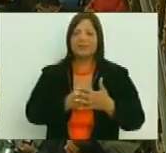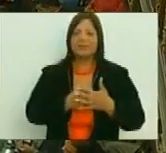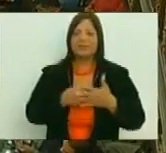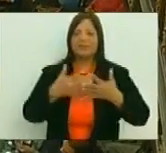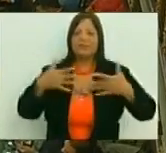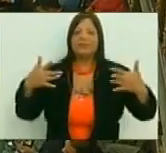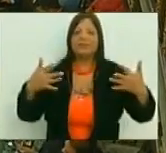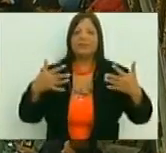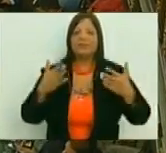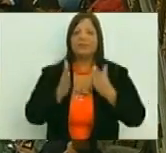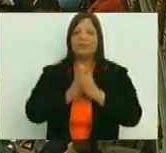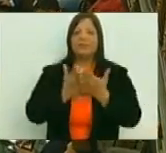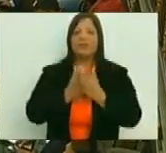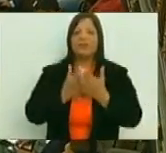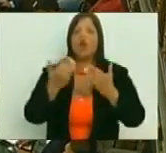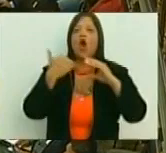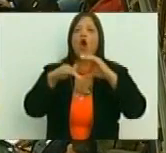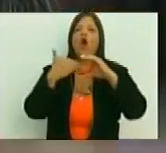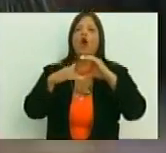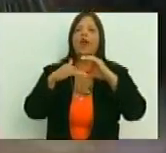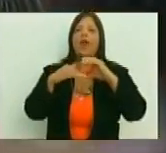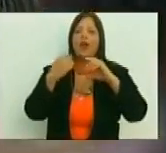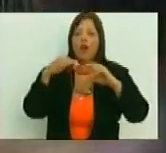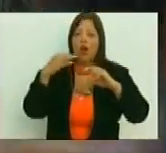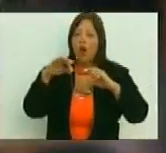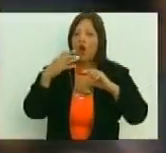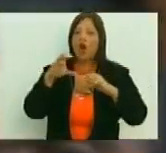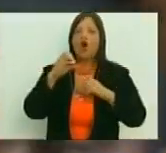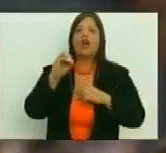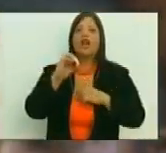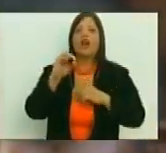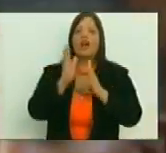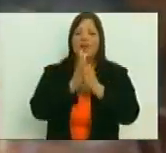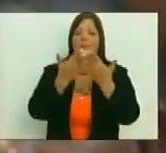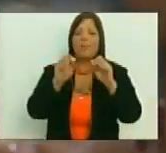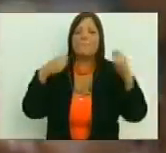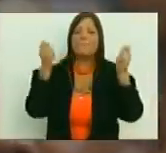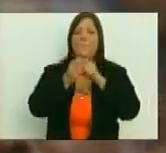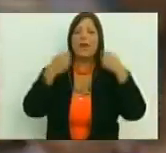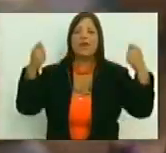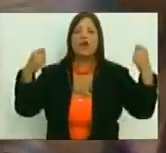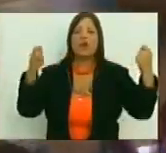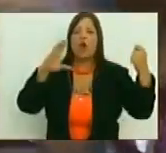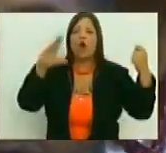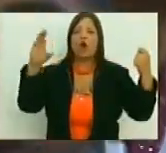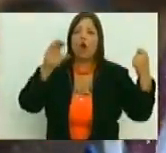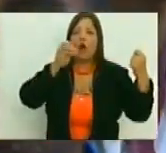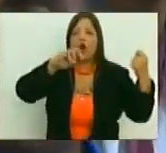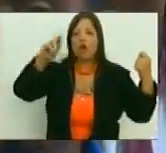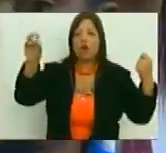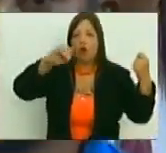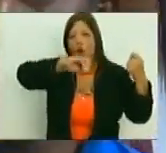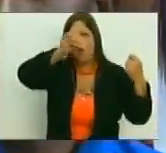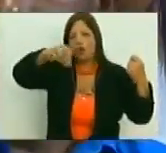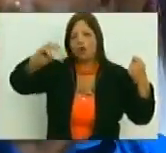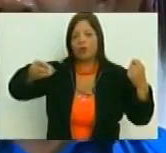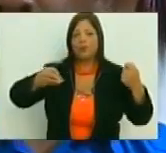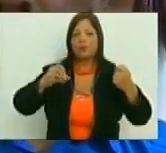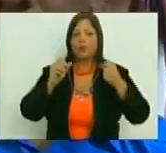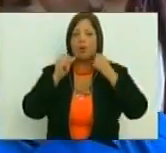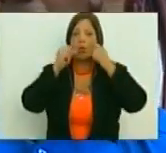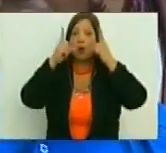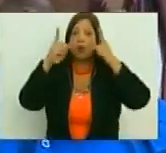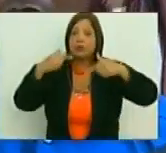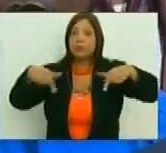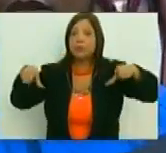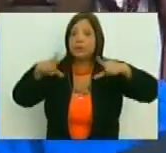publicado en el correo del Orinoco dijo Pablo Morillo cuando se apareció